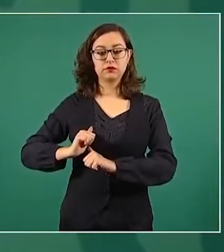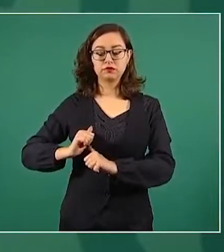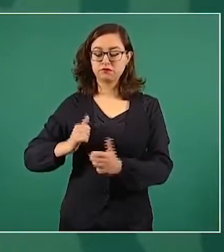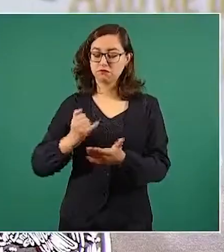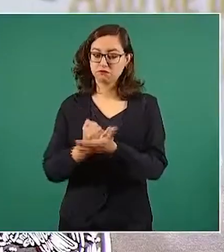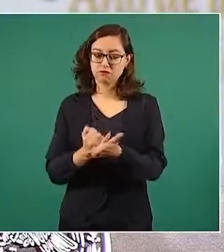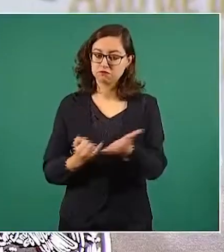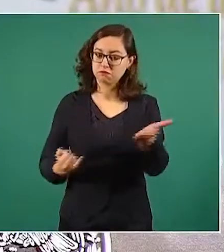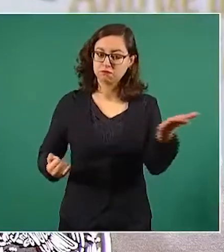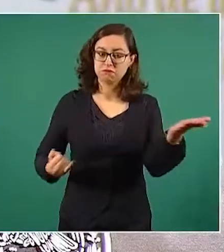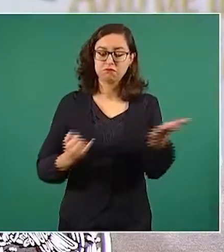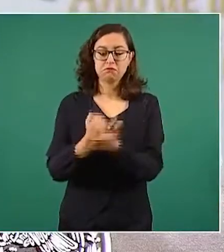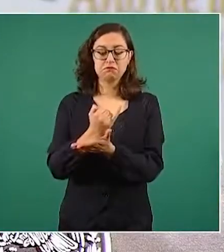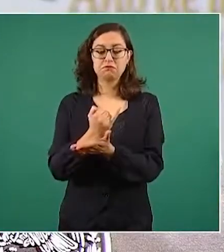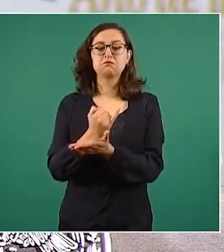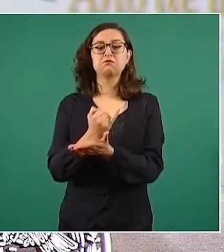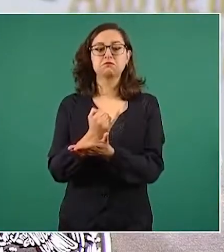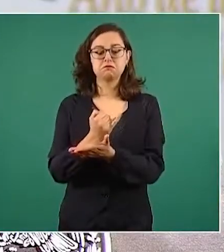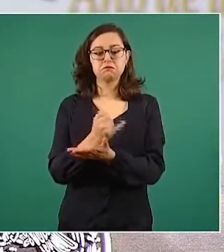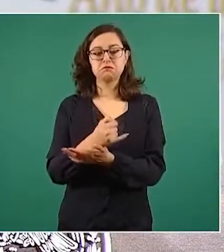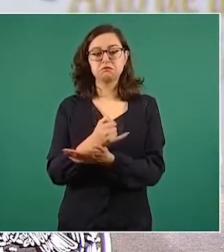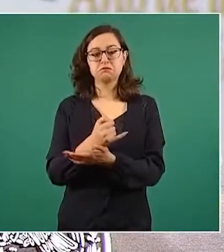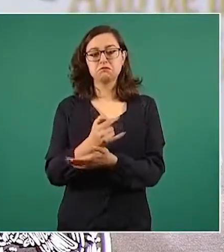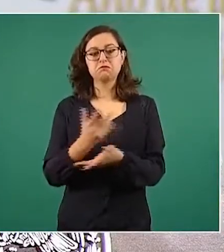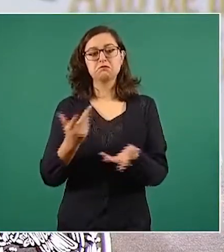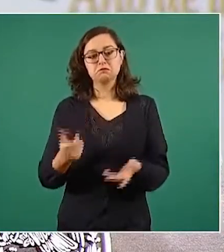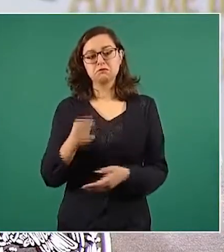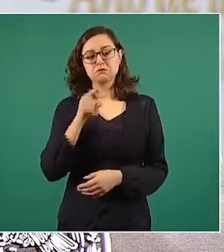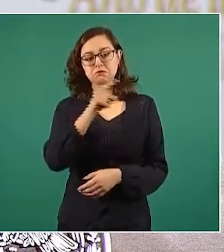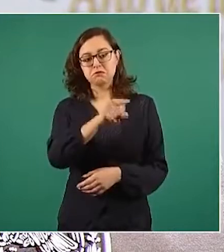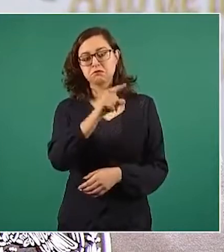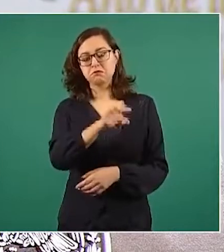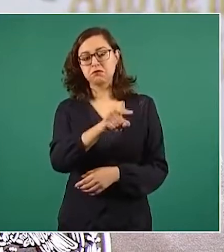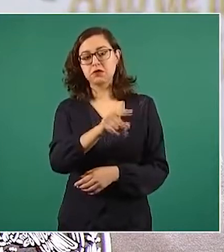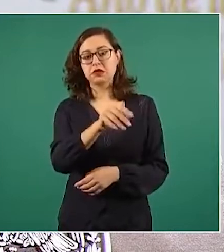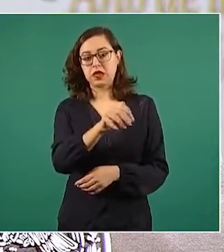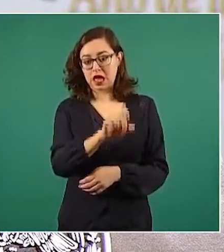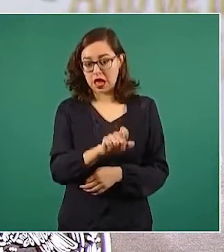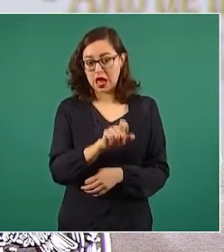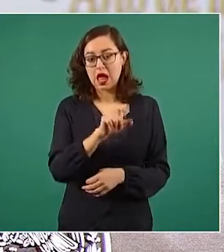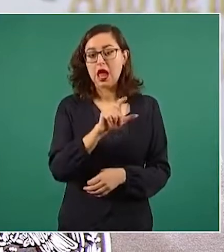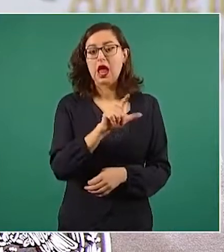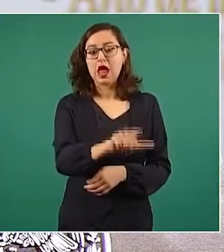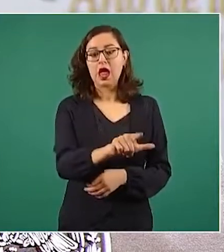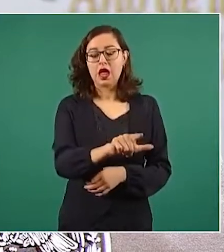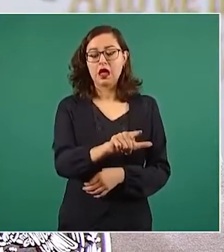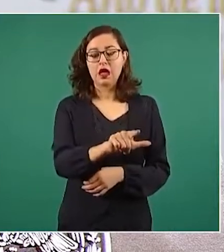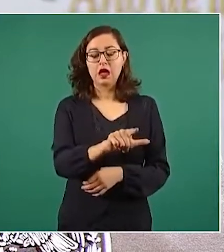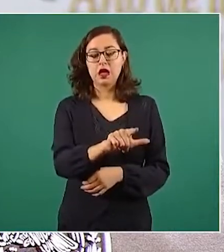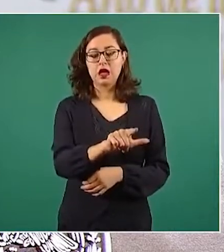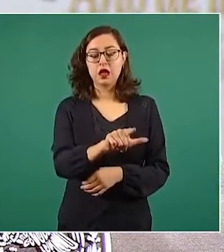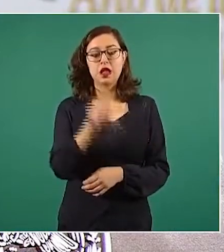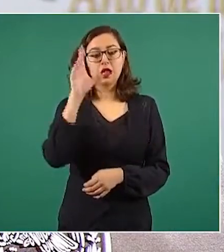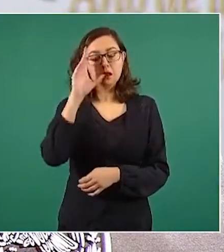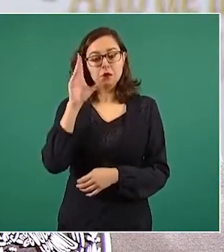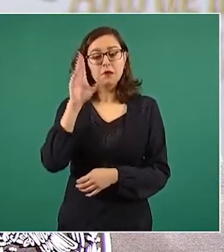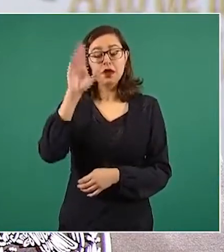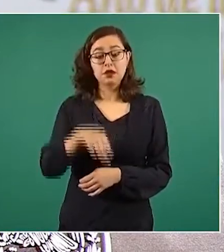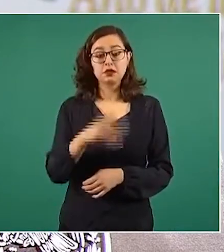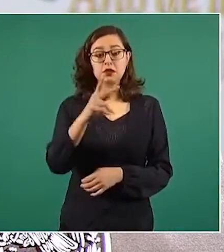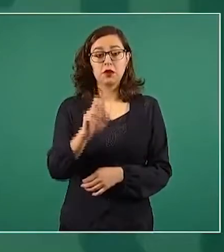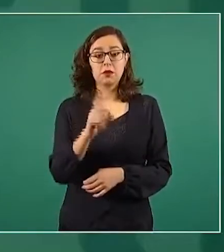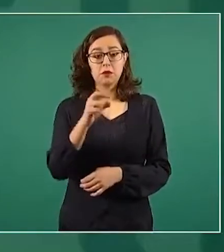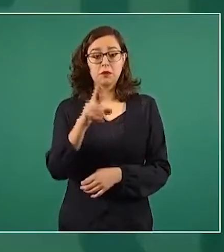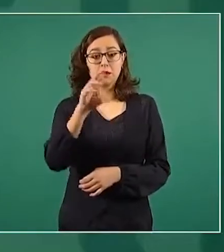le reconocieron su triunfo al maestro Pedro